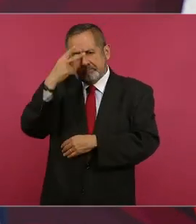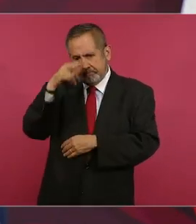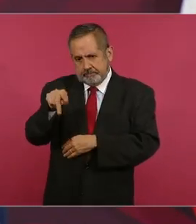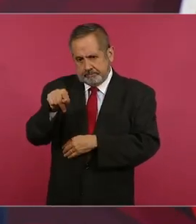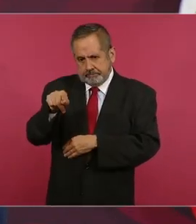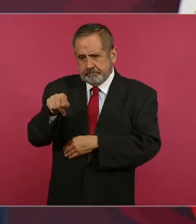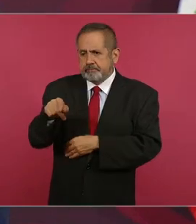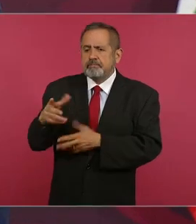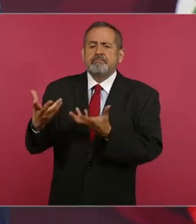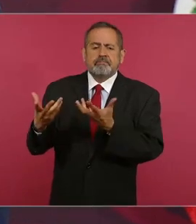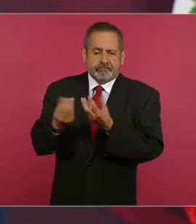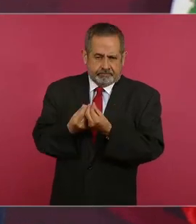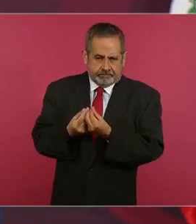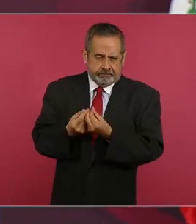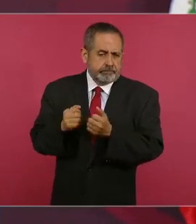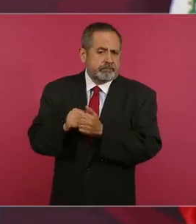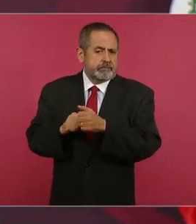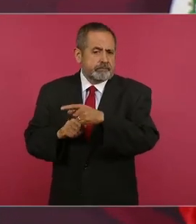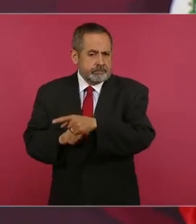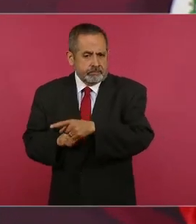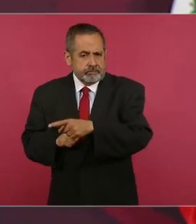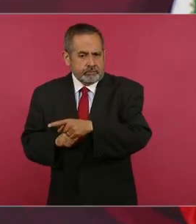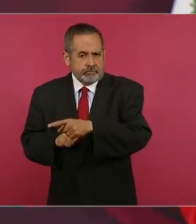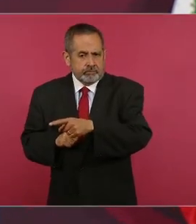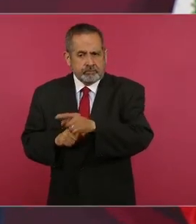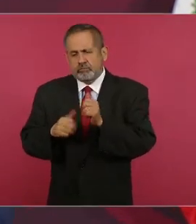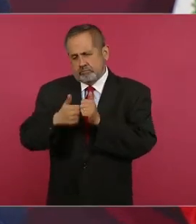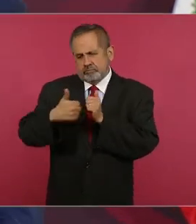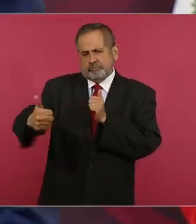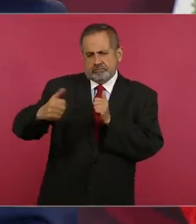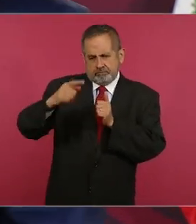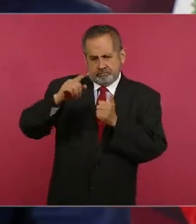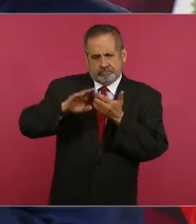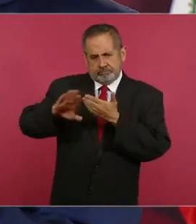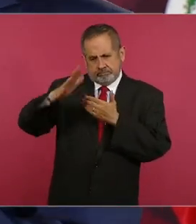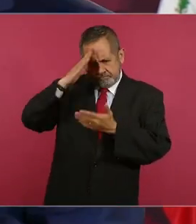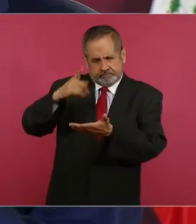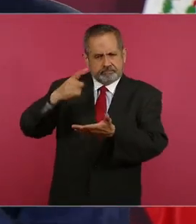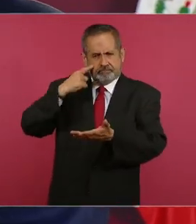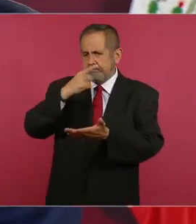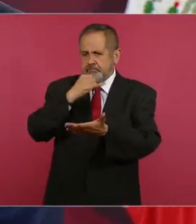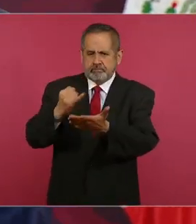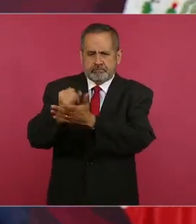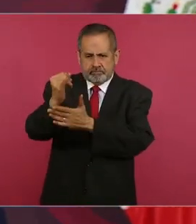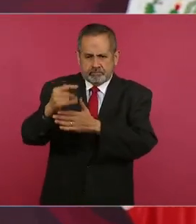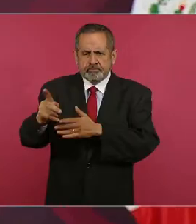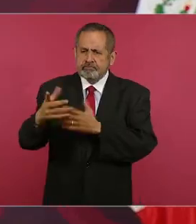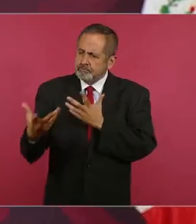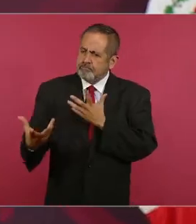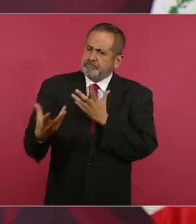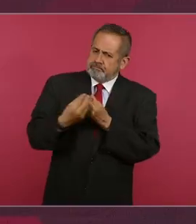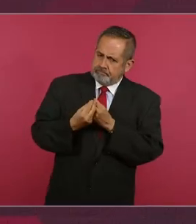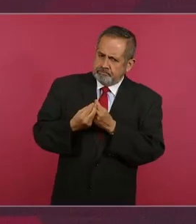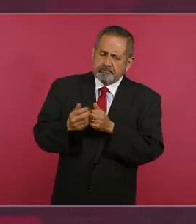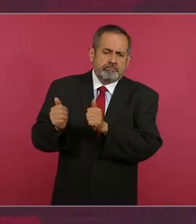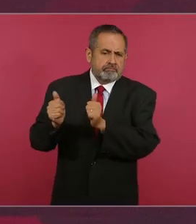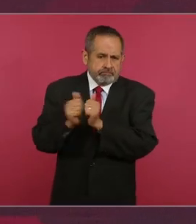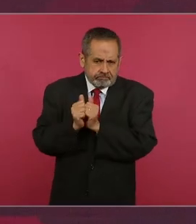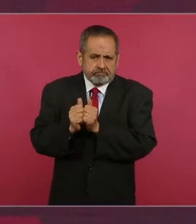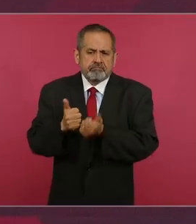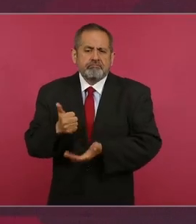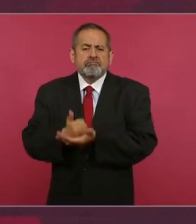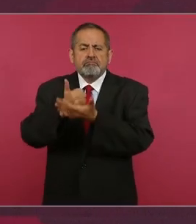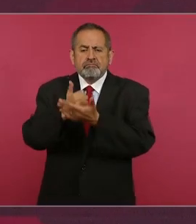aún con su autonomía están ayudando y